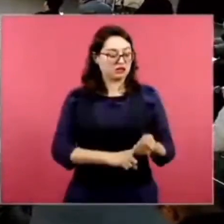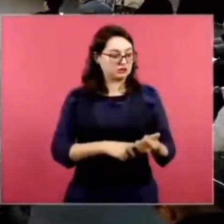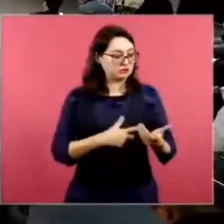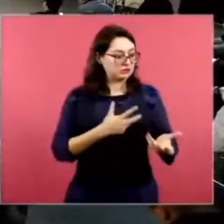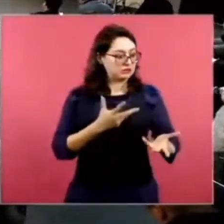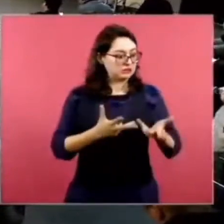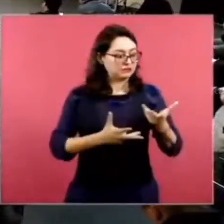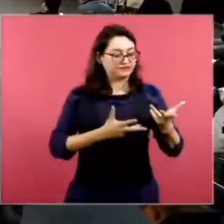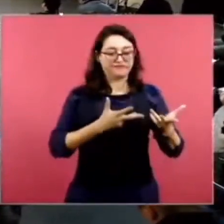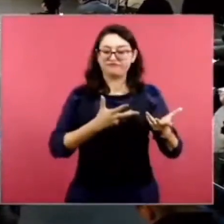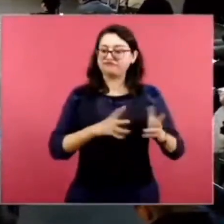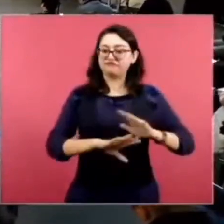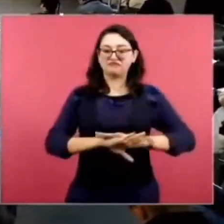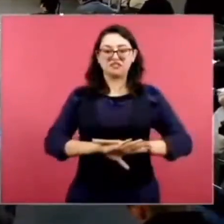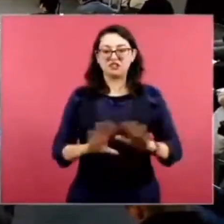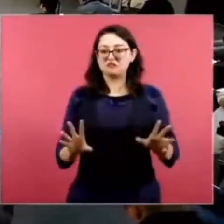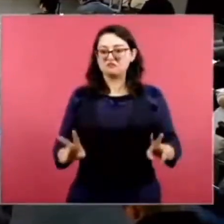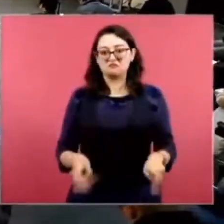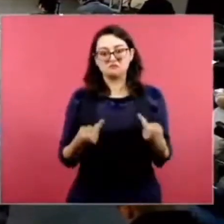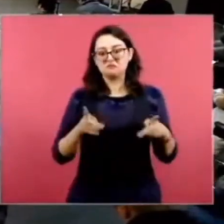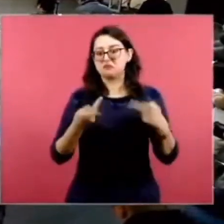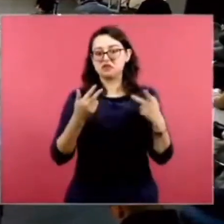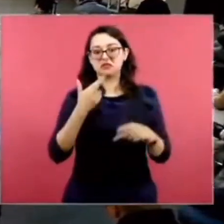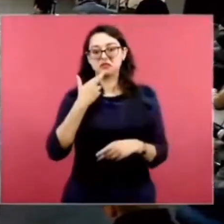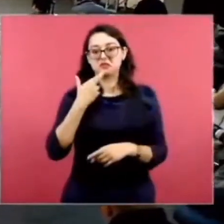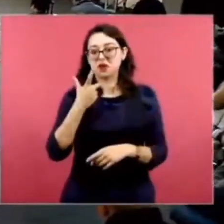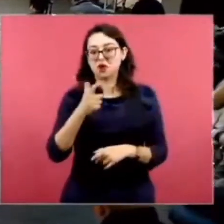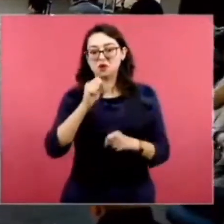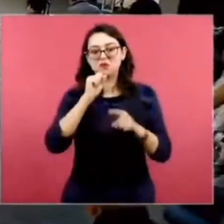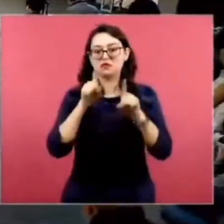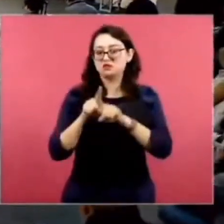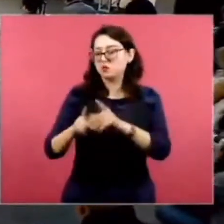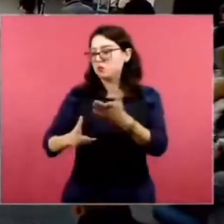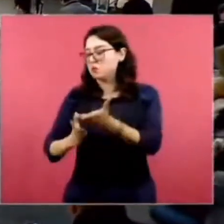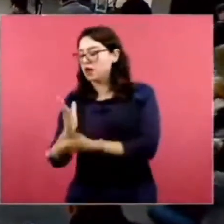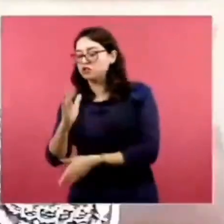se compra el derecho de paso.